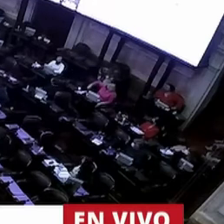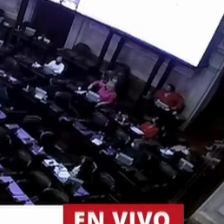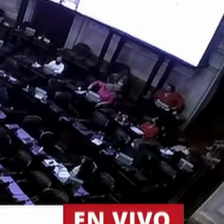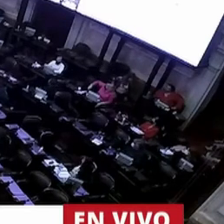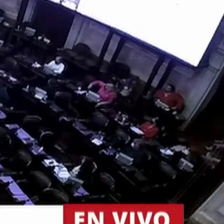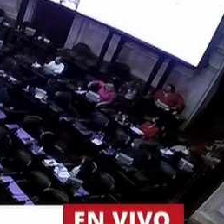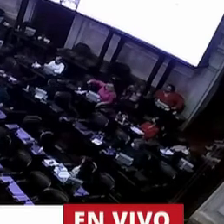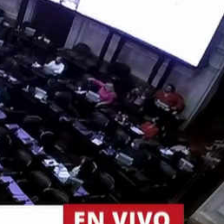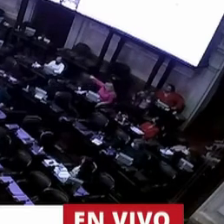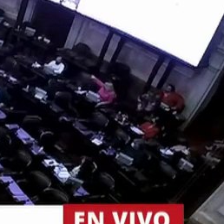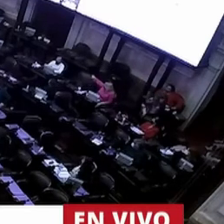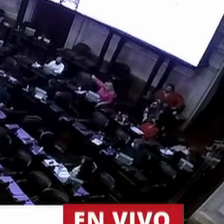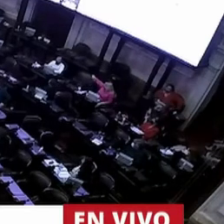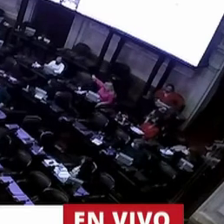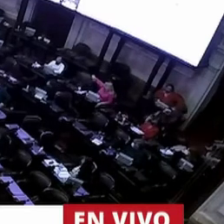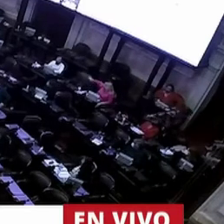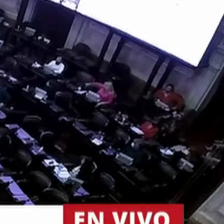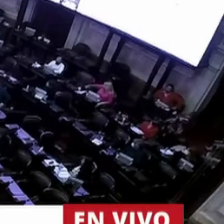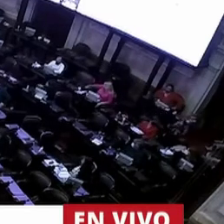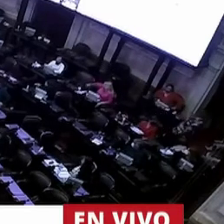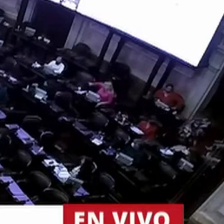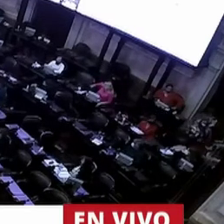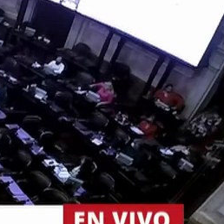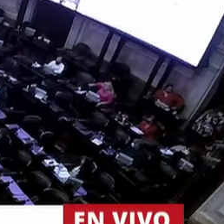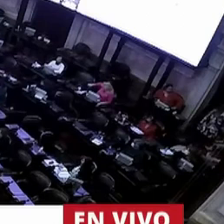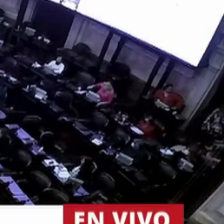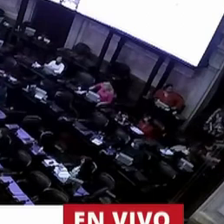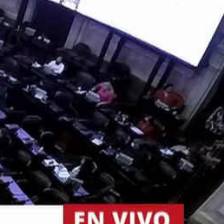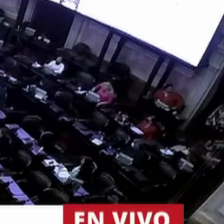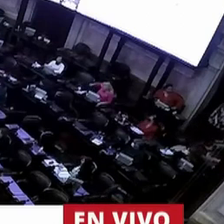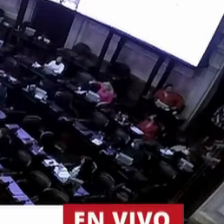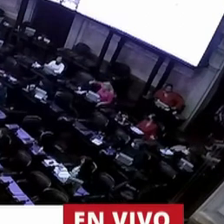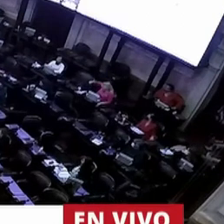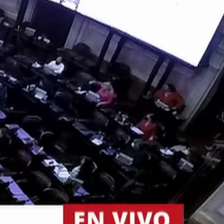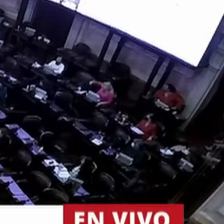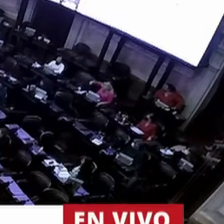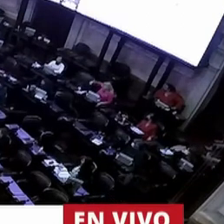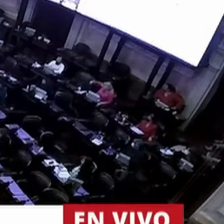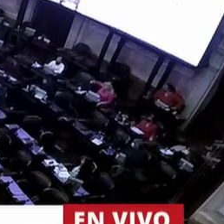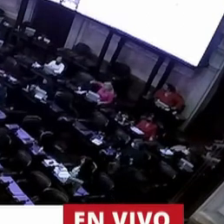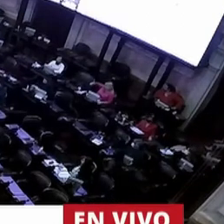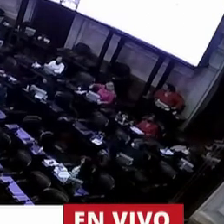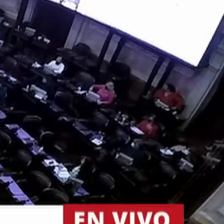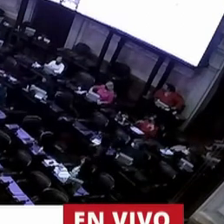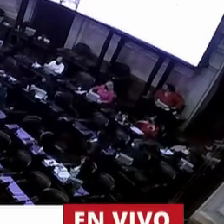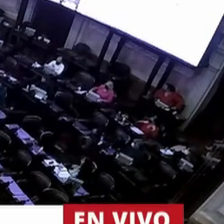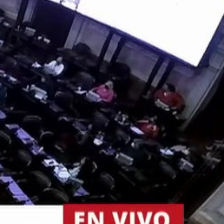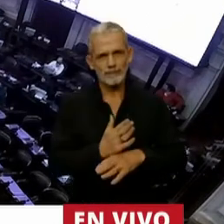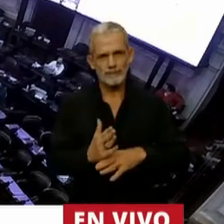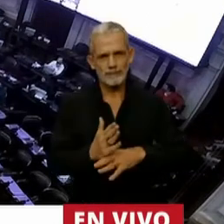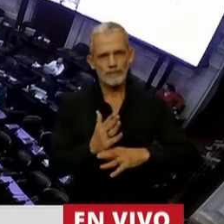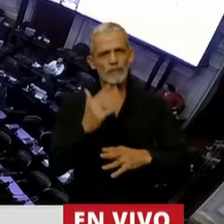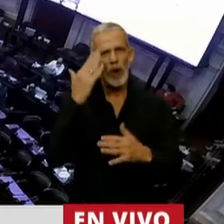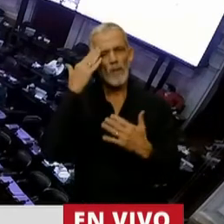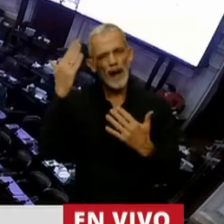Buenas tardes, señor Presidente. Bueno, escuchando los homenajes, quizás para